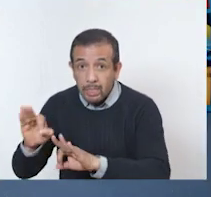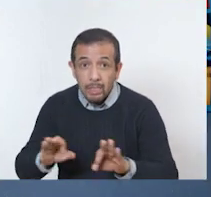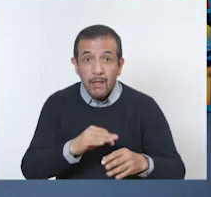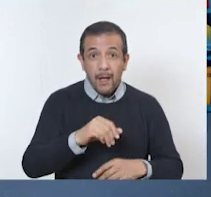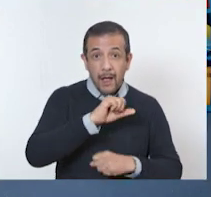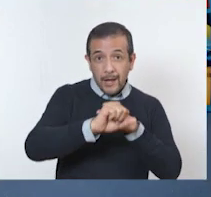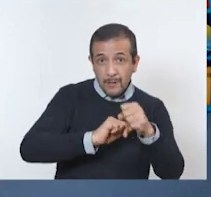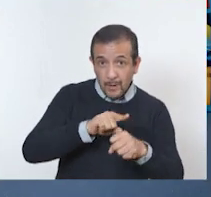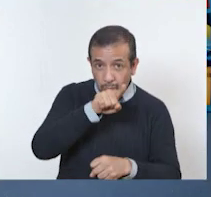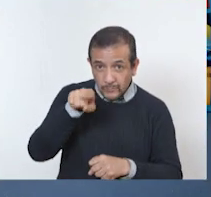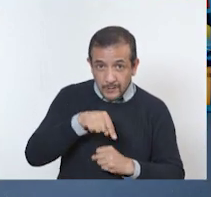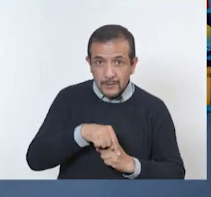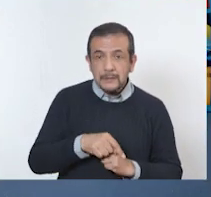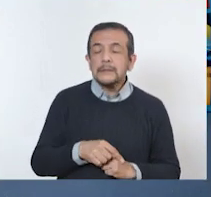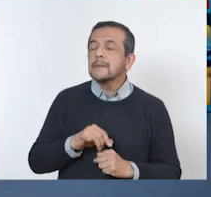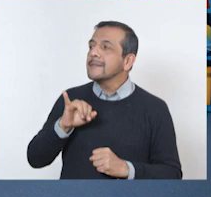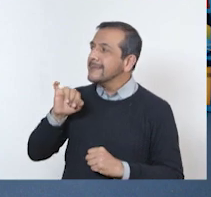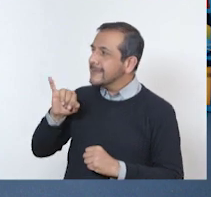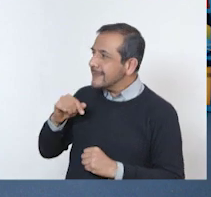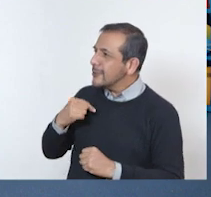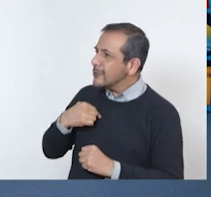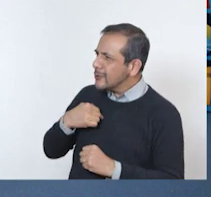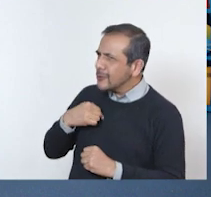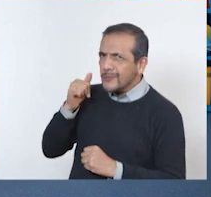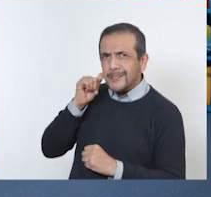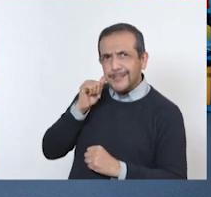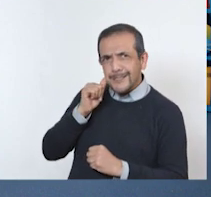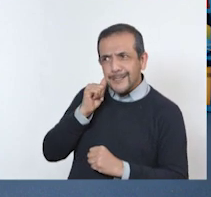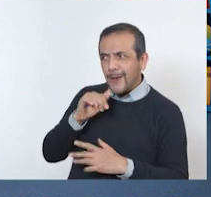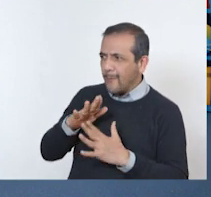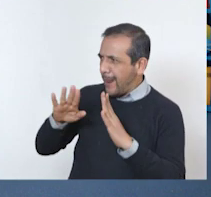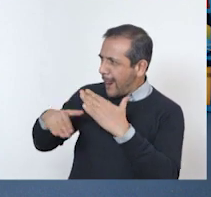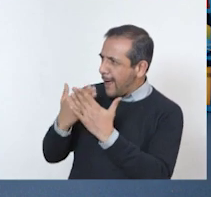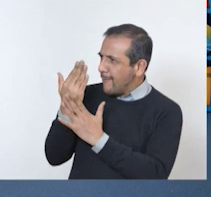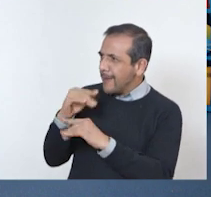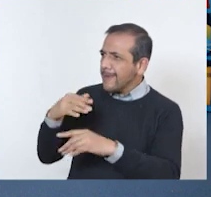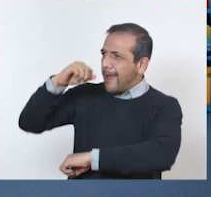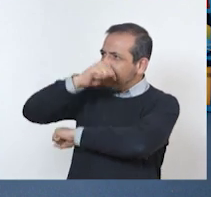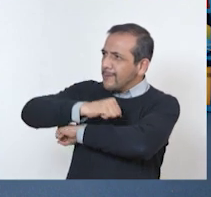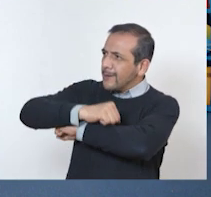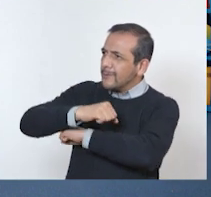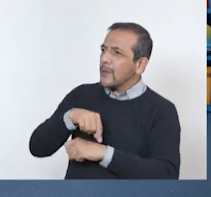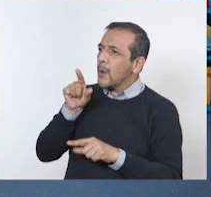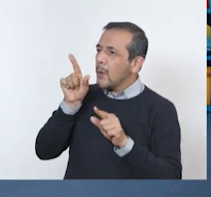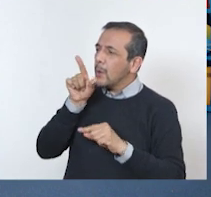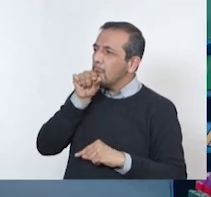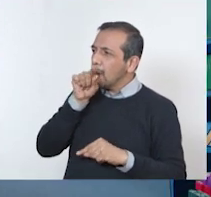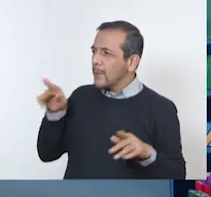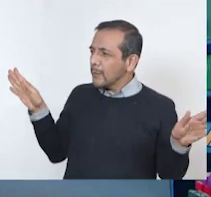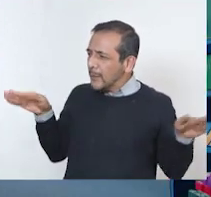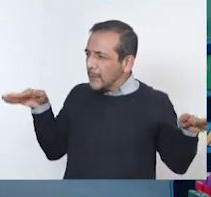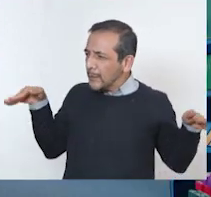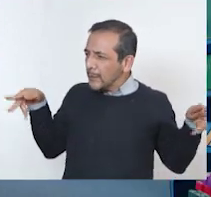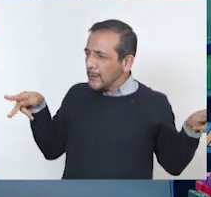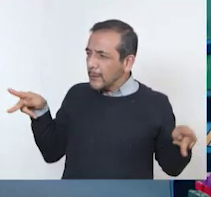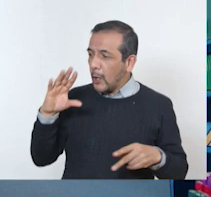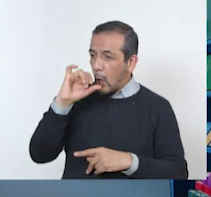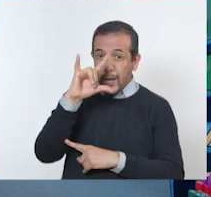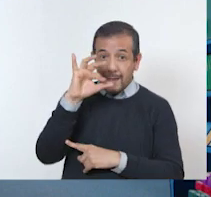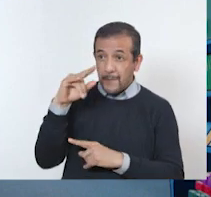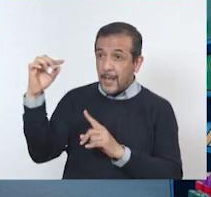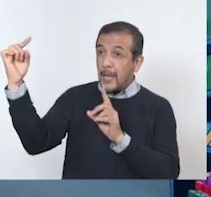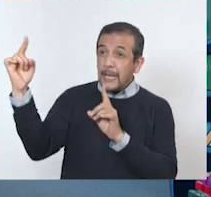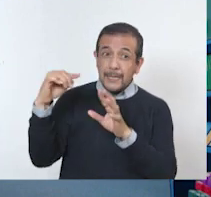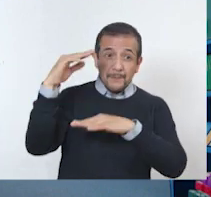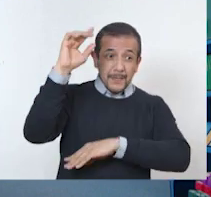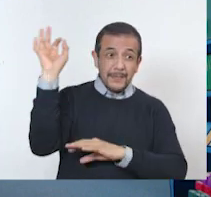convivo con animales. Todas las mañanas en mi ventana se para un colibrí y convivo con él un rato en las mañanas. Convivimos con animales